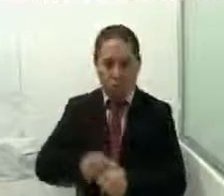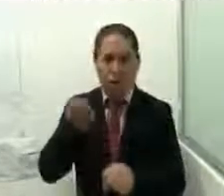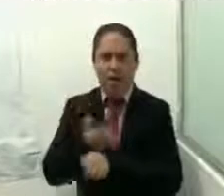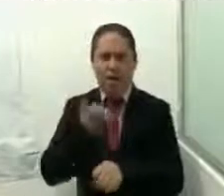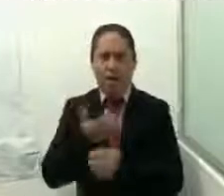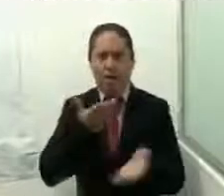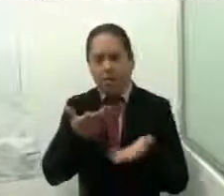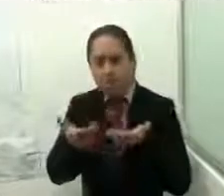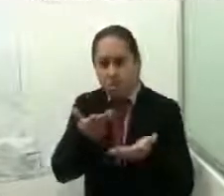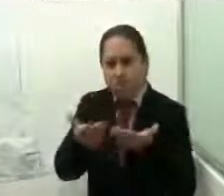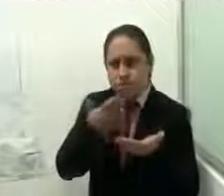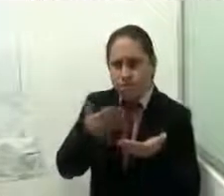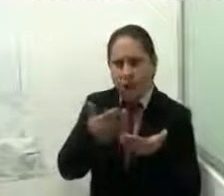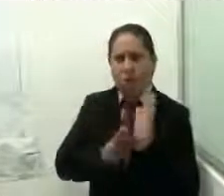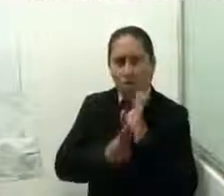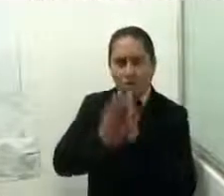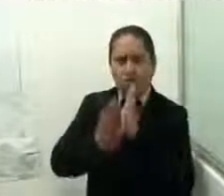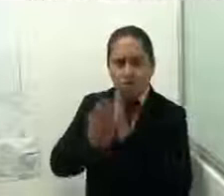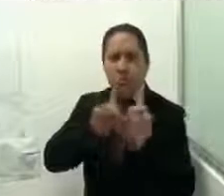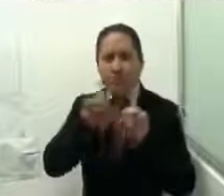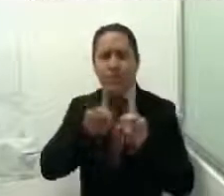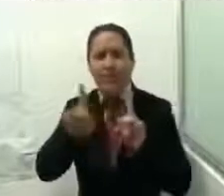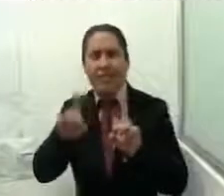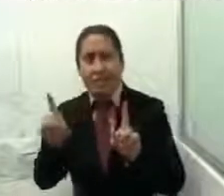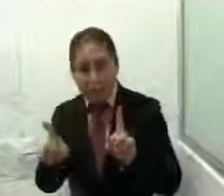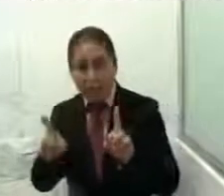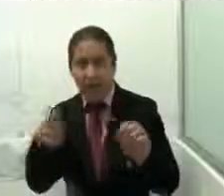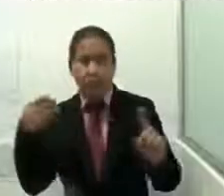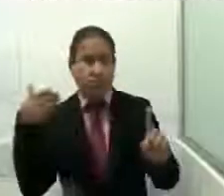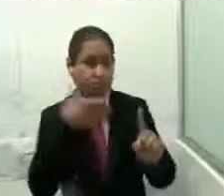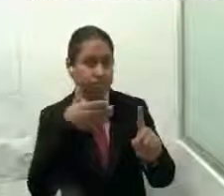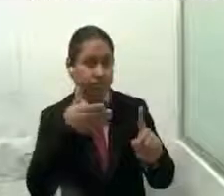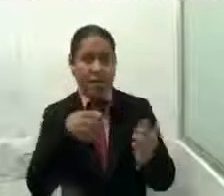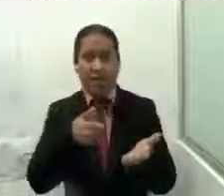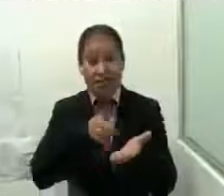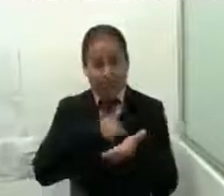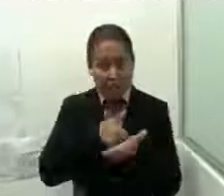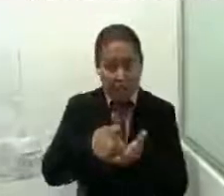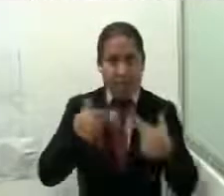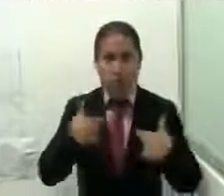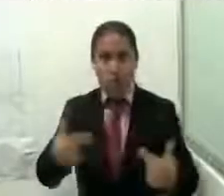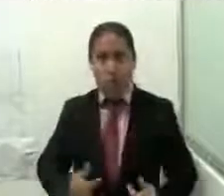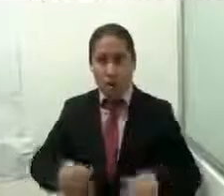y a un desarrollo equilibrado, teniendo como directriz el respeto a los derechos humanos de mujeres y hombres.